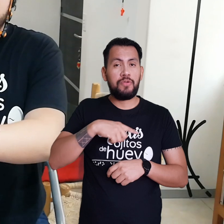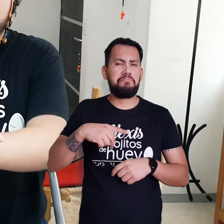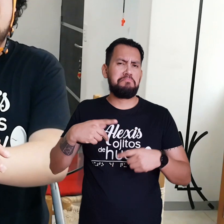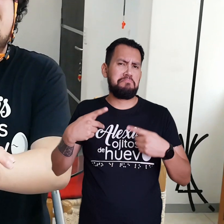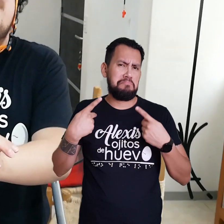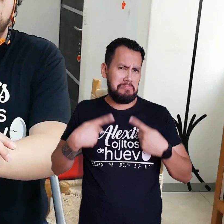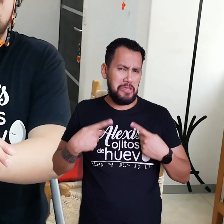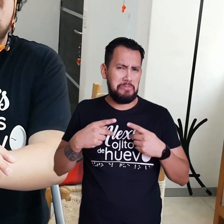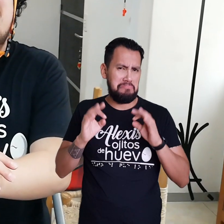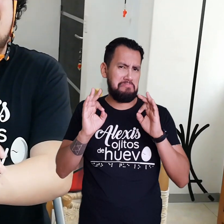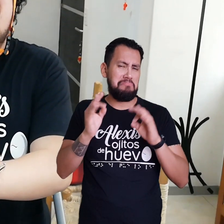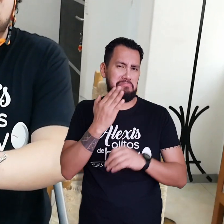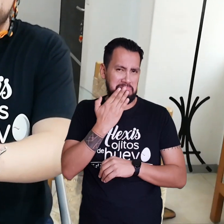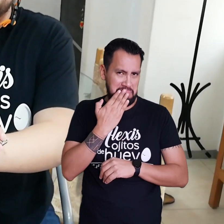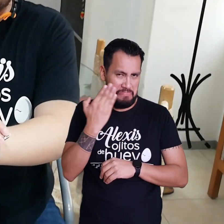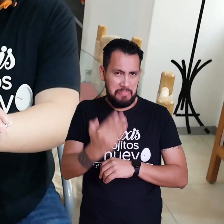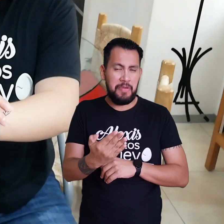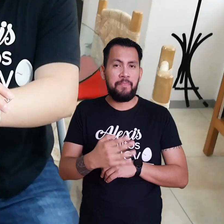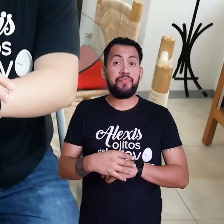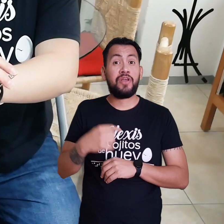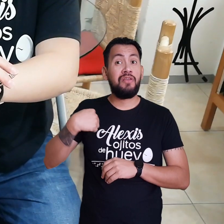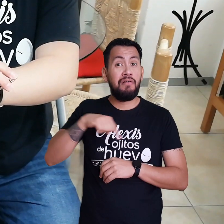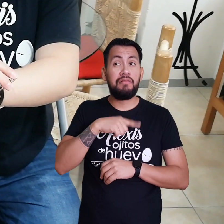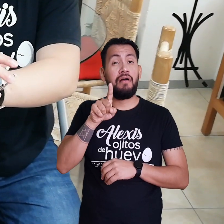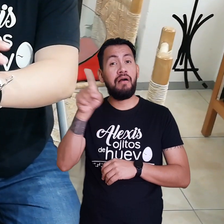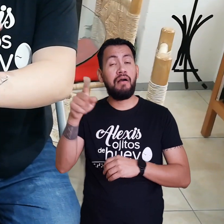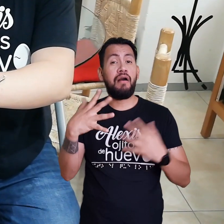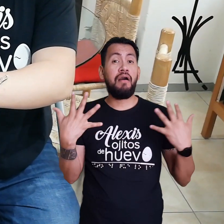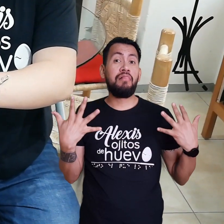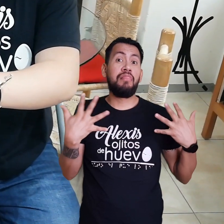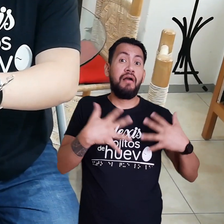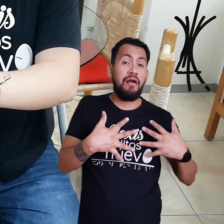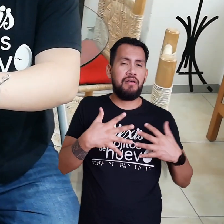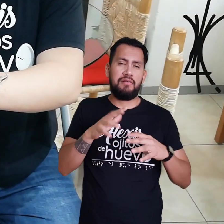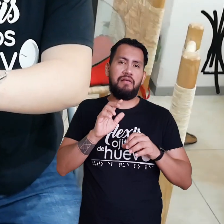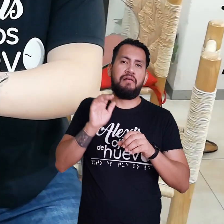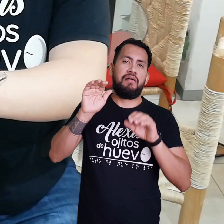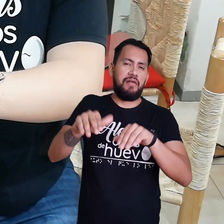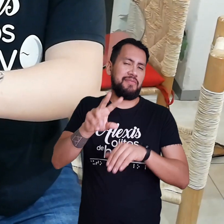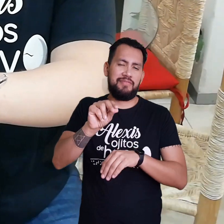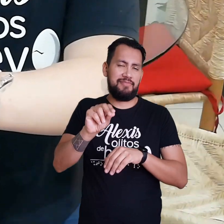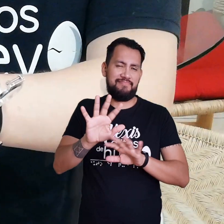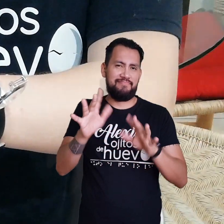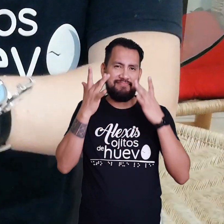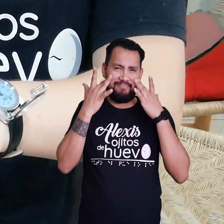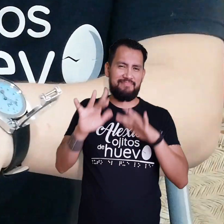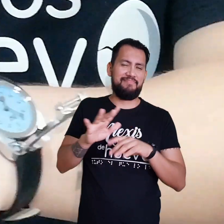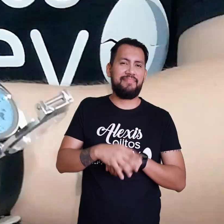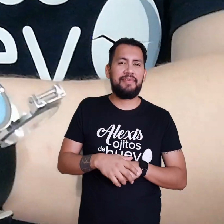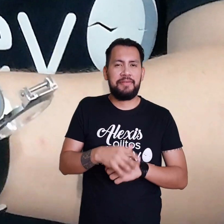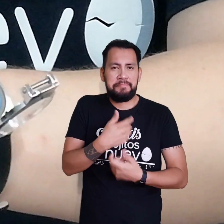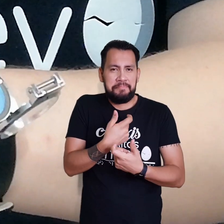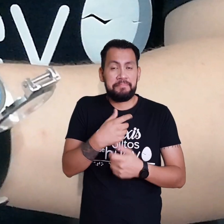Acabo de comer Pero antes Tengo que enseñarles Que este es mi reloj En braille cable Para